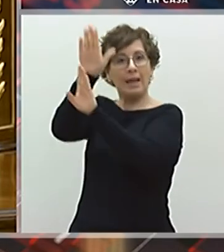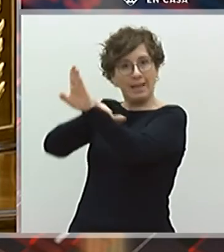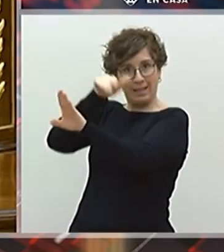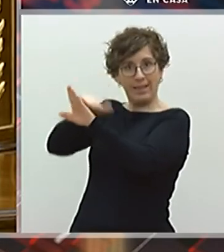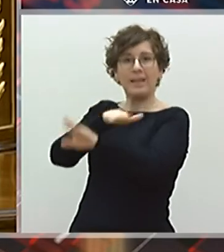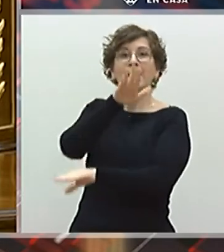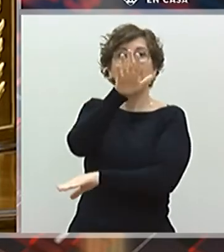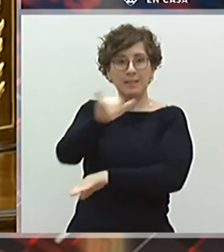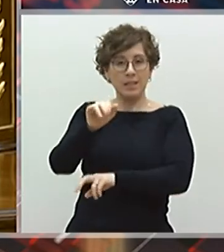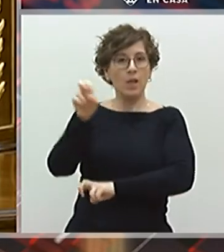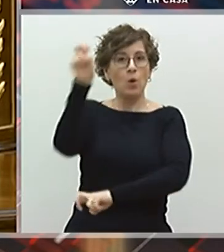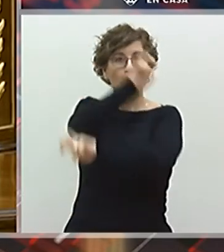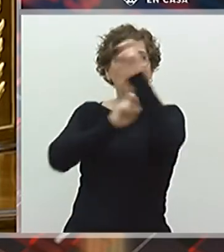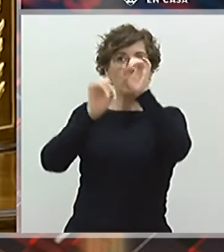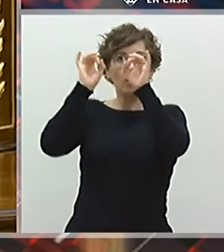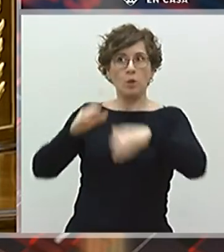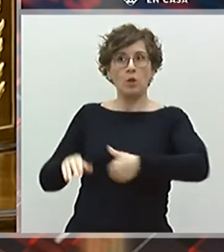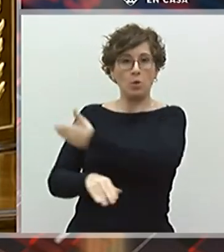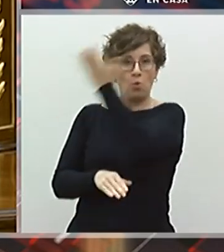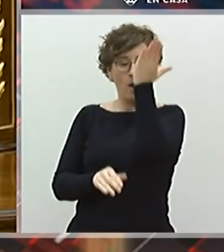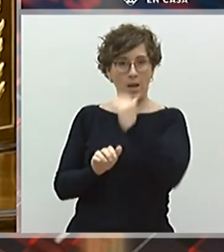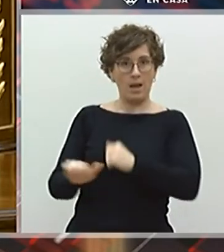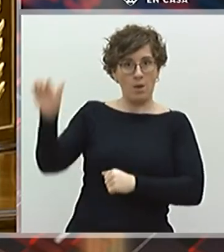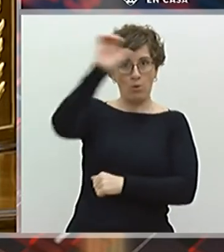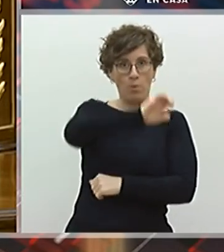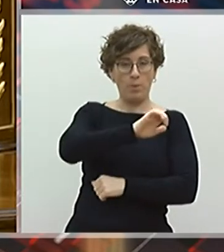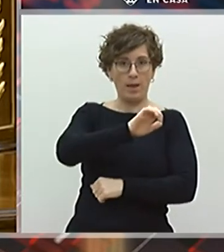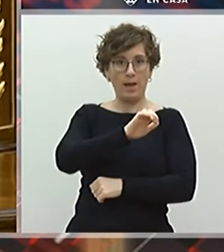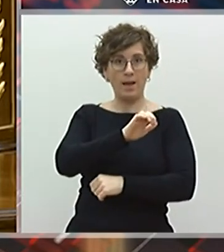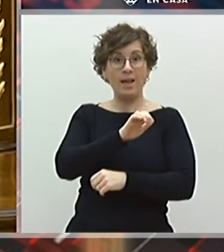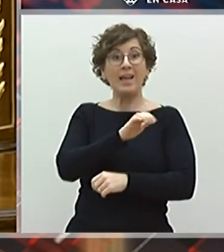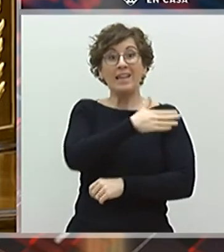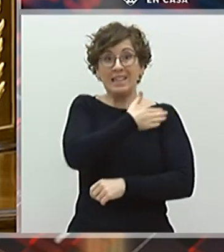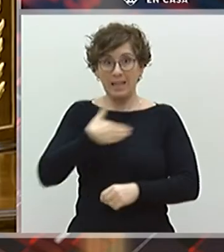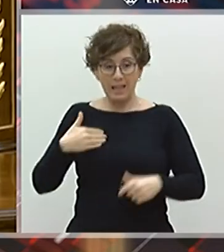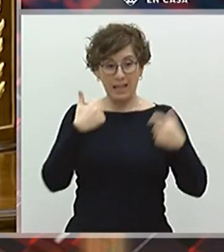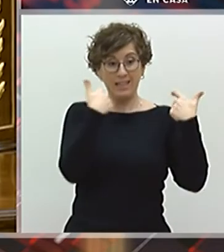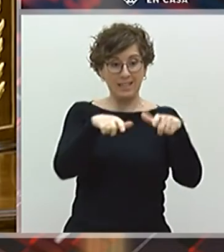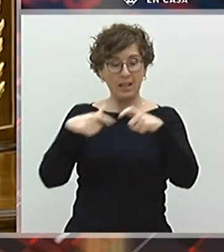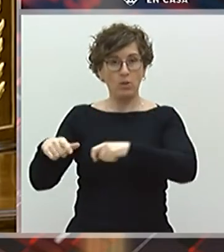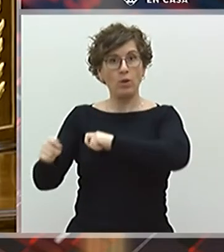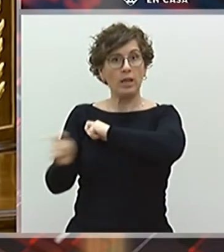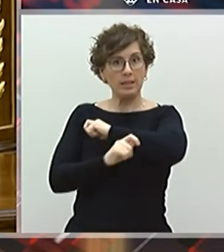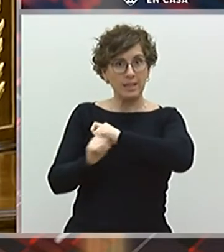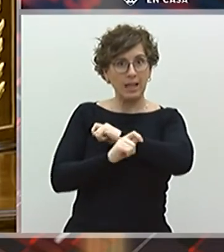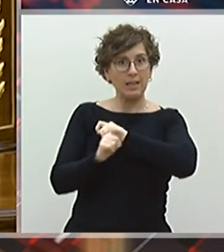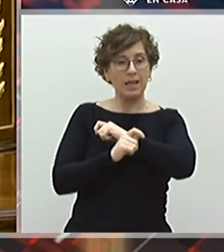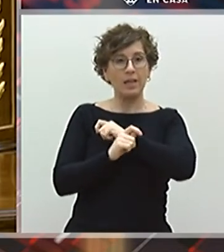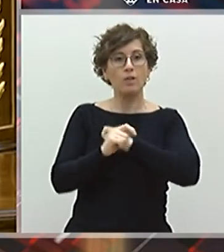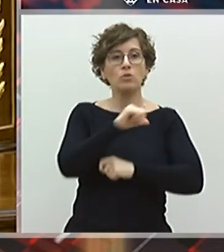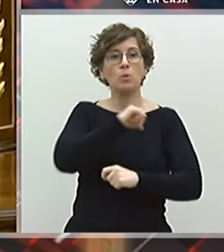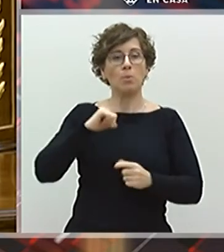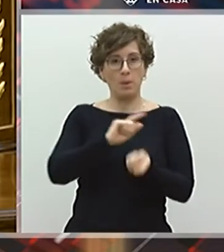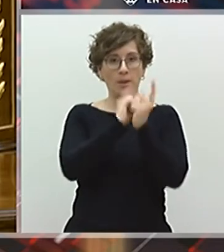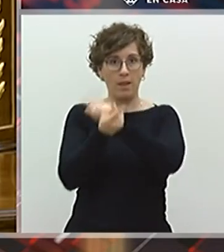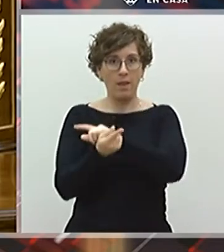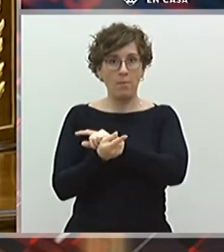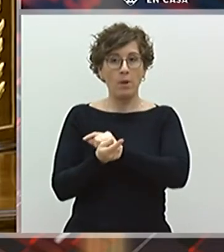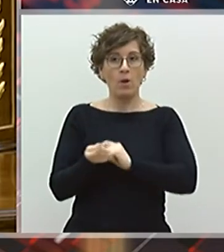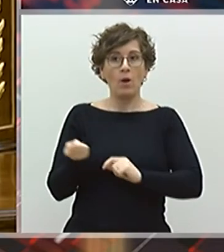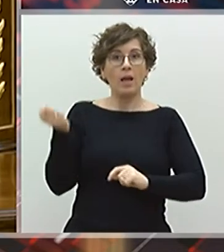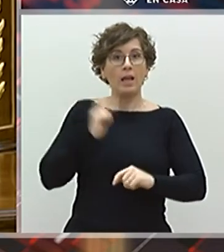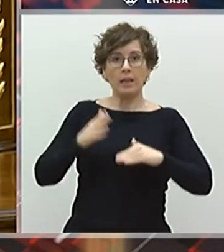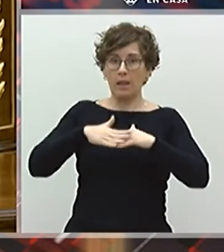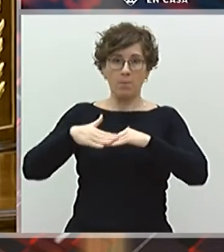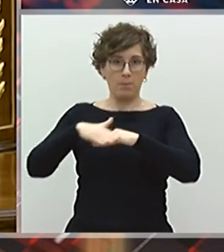europea, que incluso plantea nacionalización de sectores estratégicos y rendas básicas. Pero de Unidas Podemos